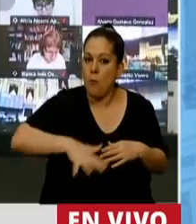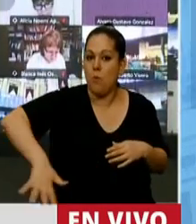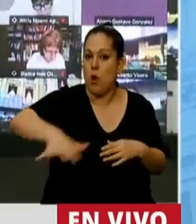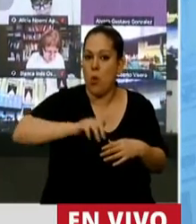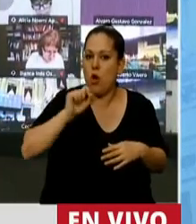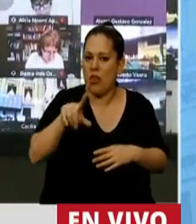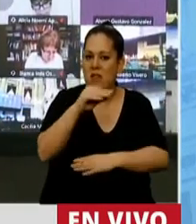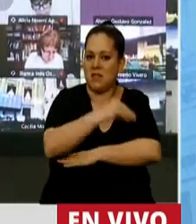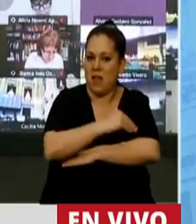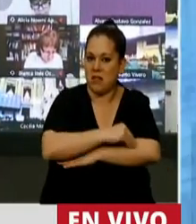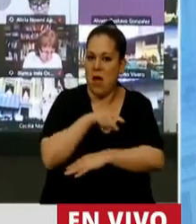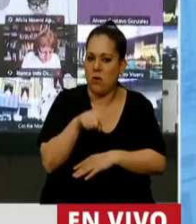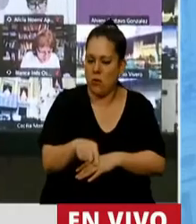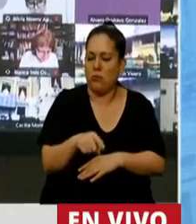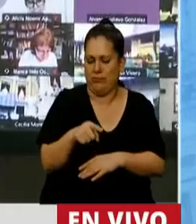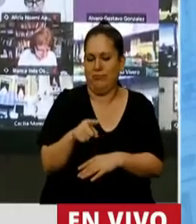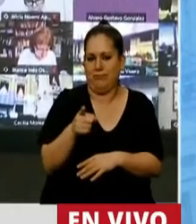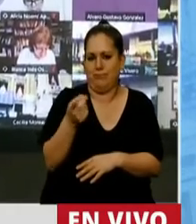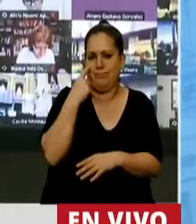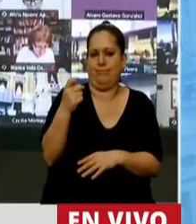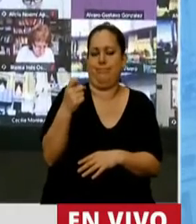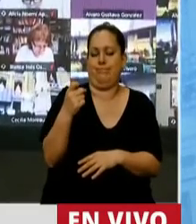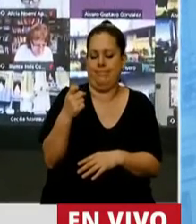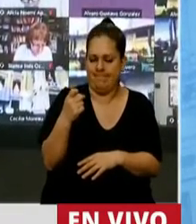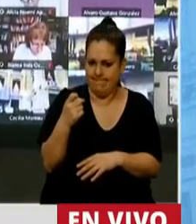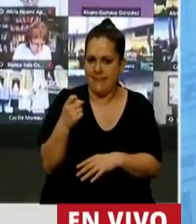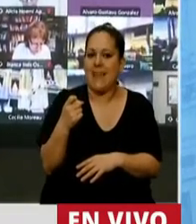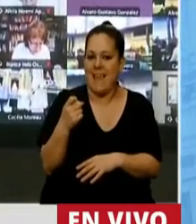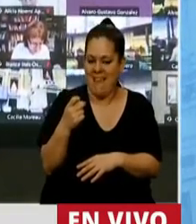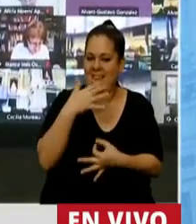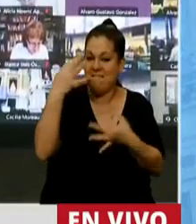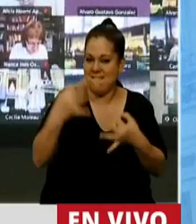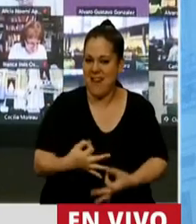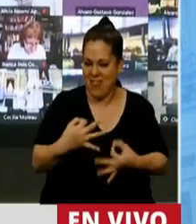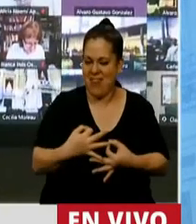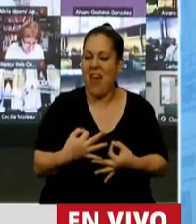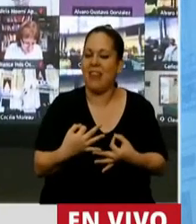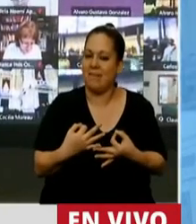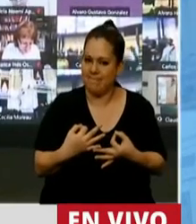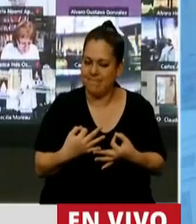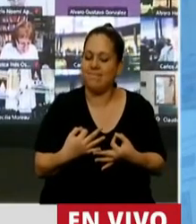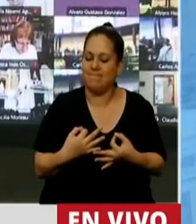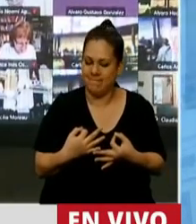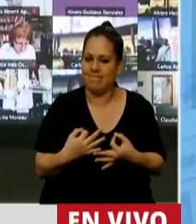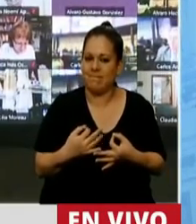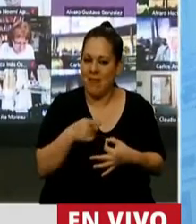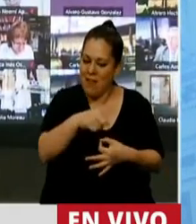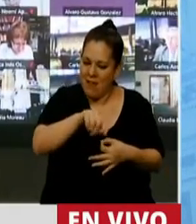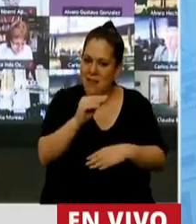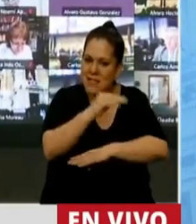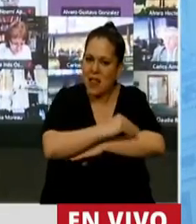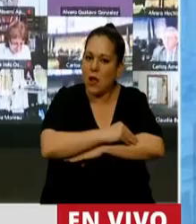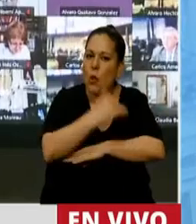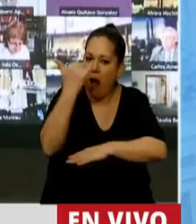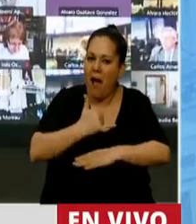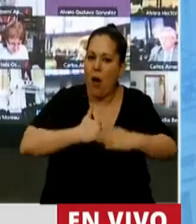Santa Cruz ve con mucho agrado cómo están incluidas obras